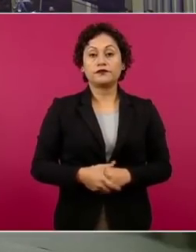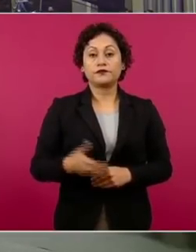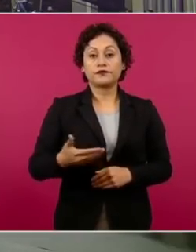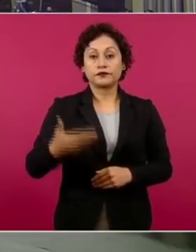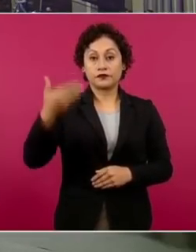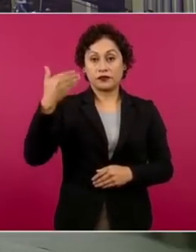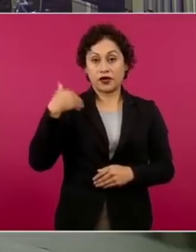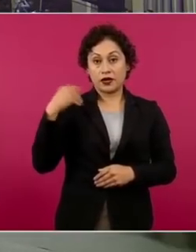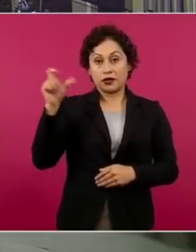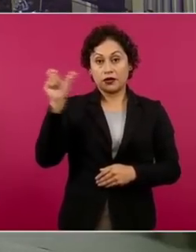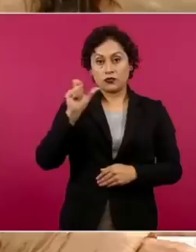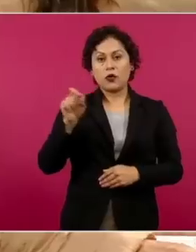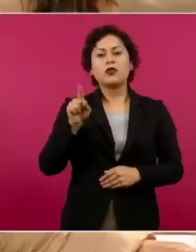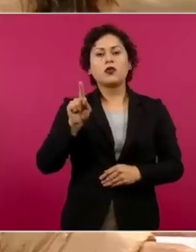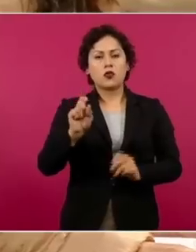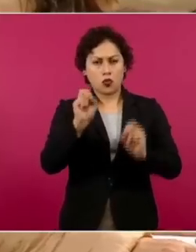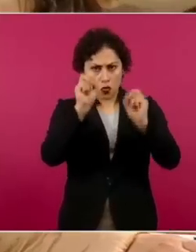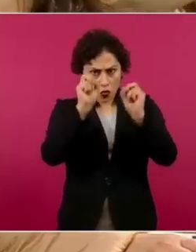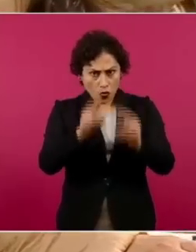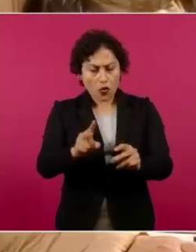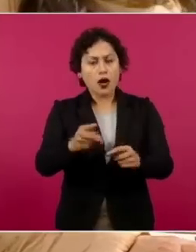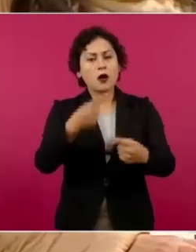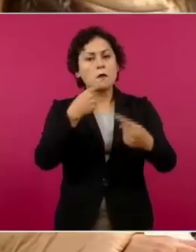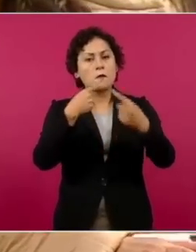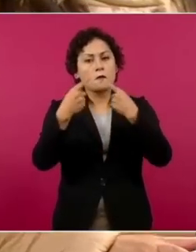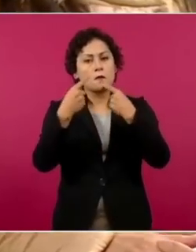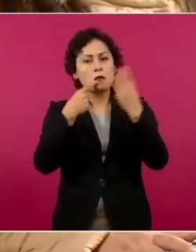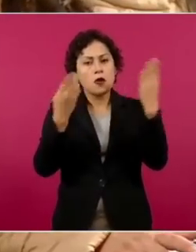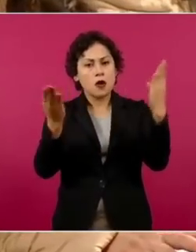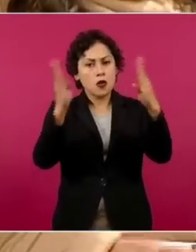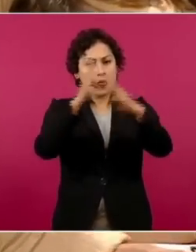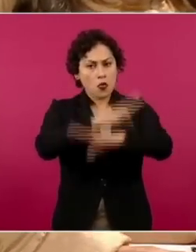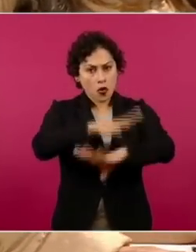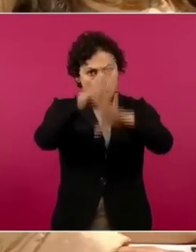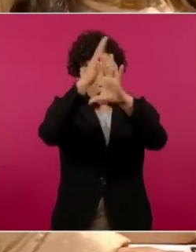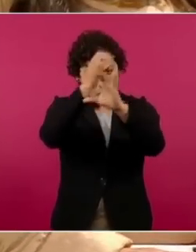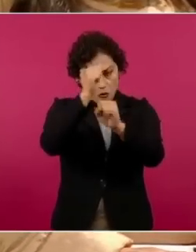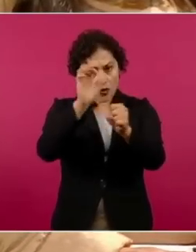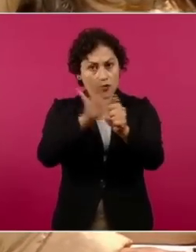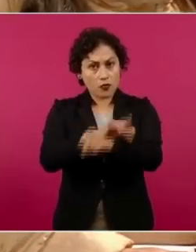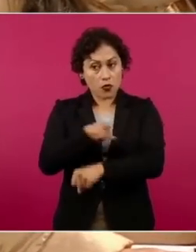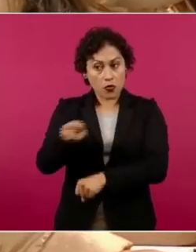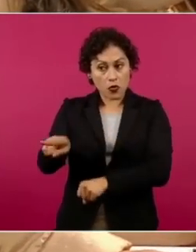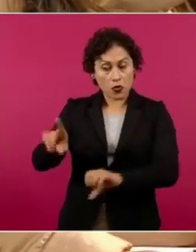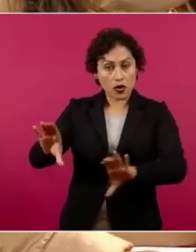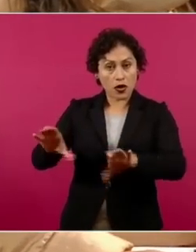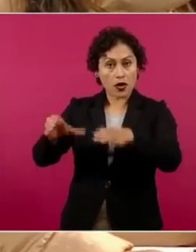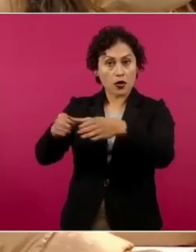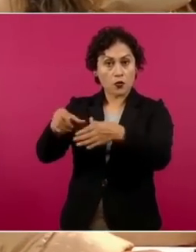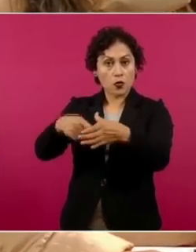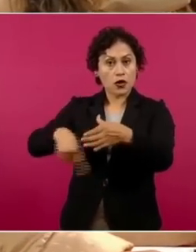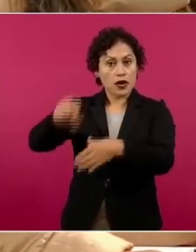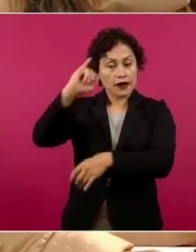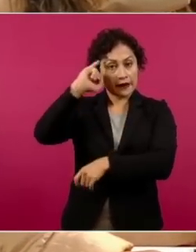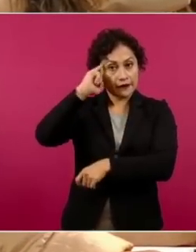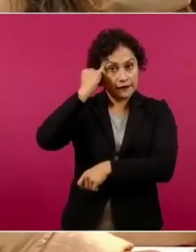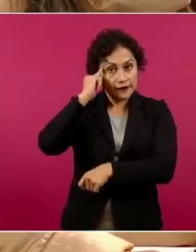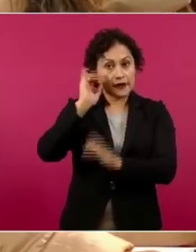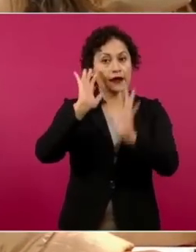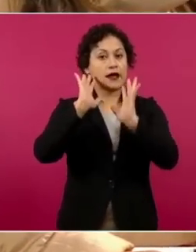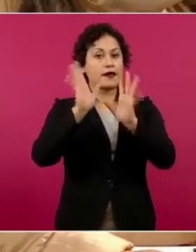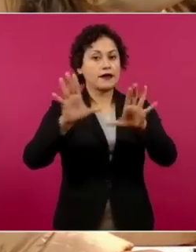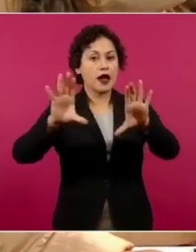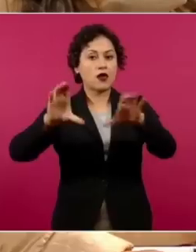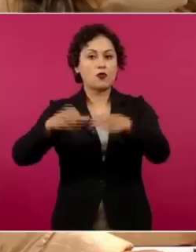hacer un acuerdo reparatorio, porque las comunidades indígenas se han juntado, varias comunidades y